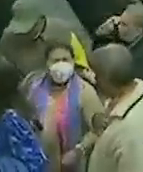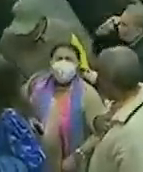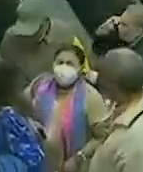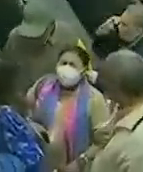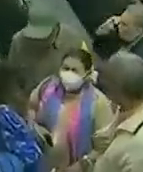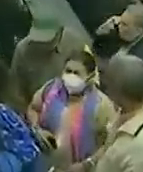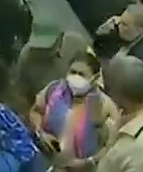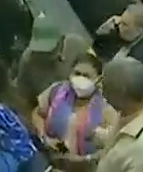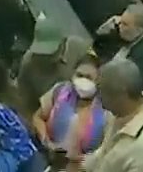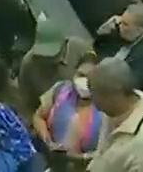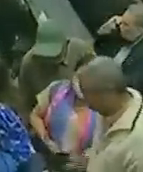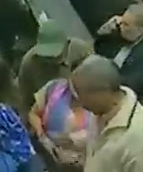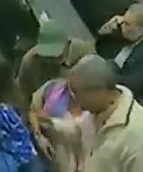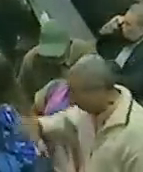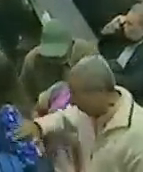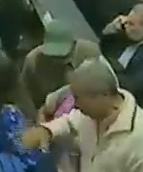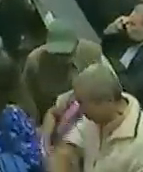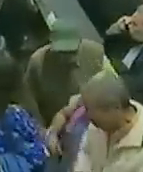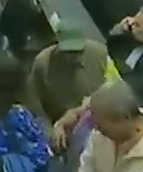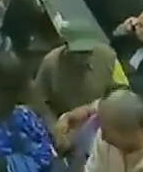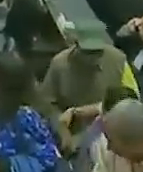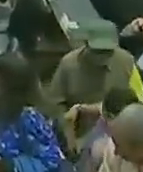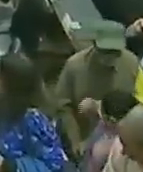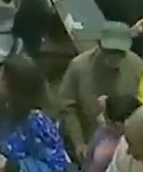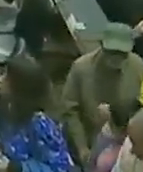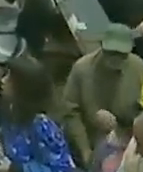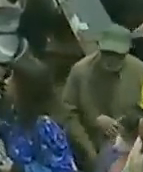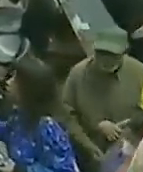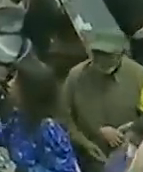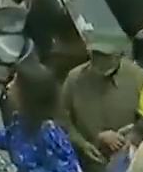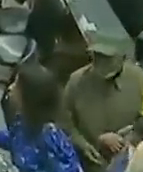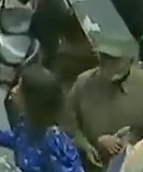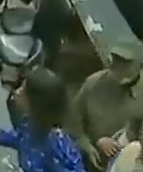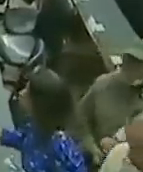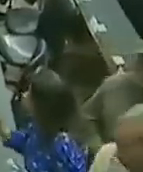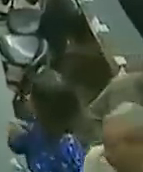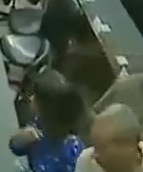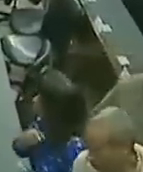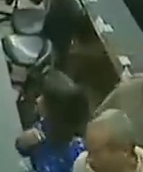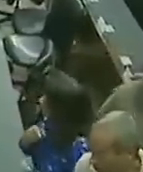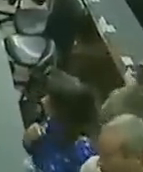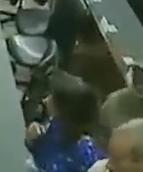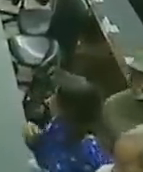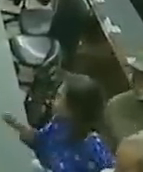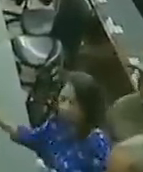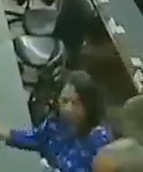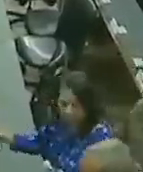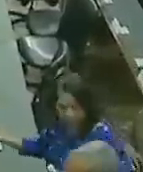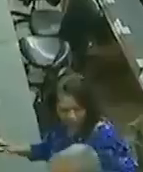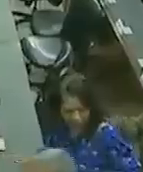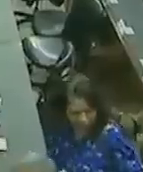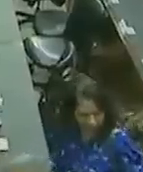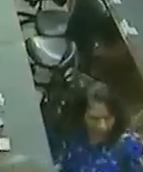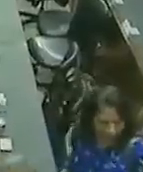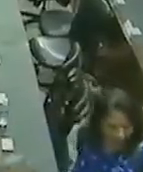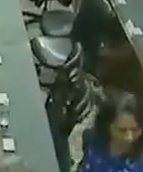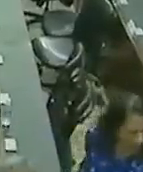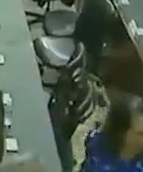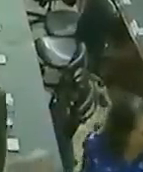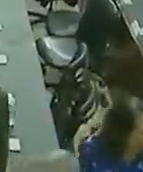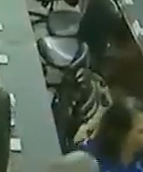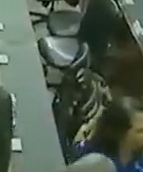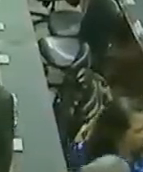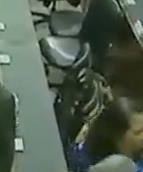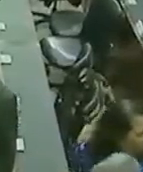motivo de conmemorarse el 197 aniversario de la instalación del Congreso Anficiónico de Panamá el 22 de junio de